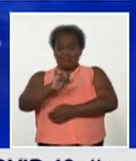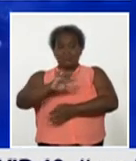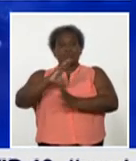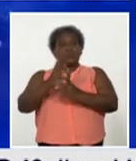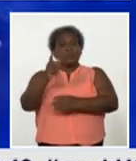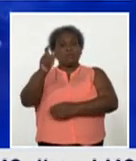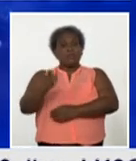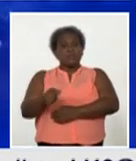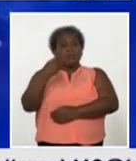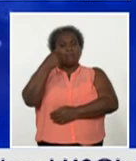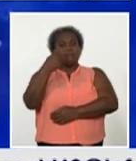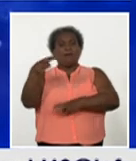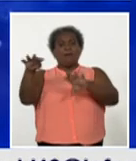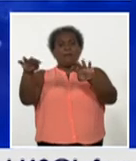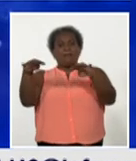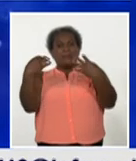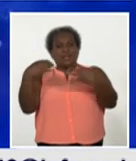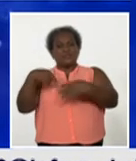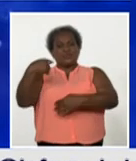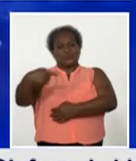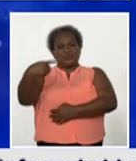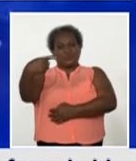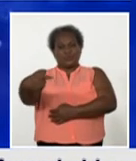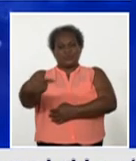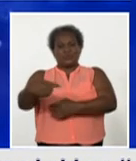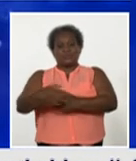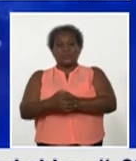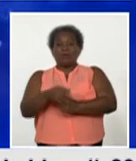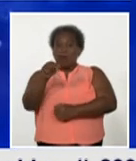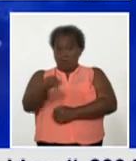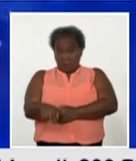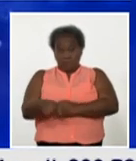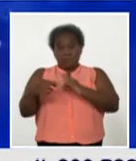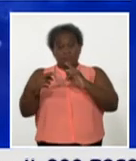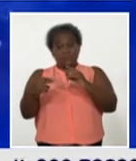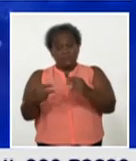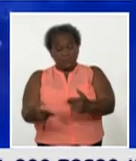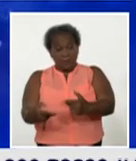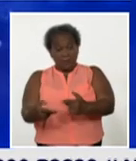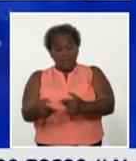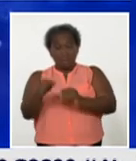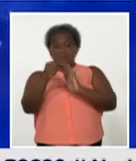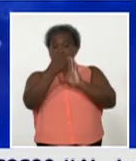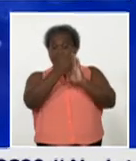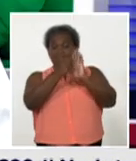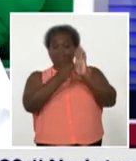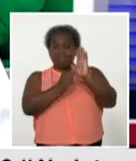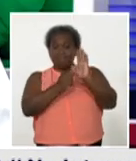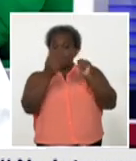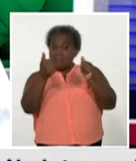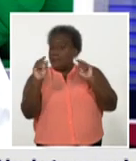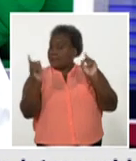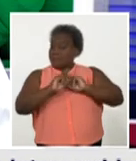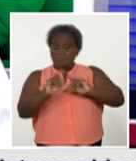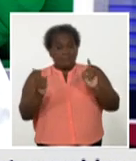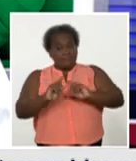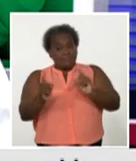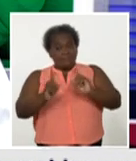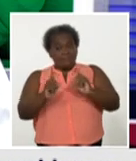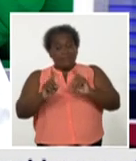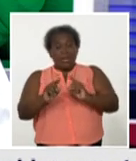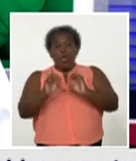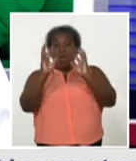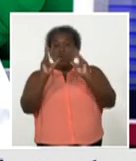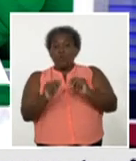escuchan la información diariamente. Hoy nuevamente con indicadores desfavorables en cuanto al número